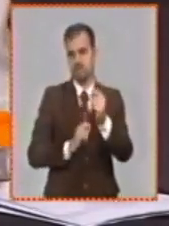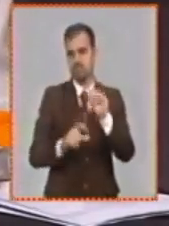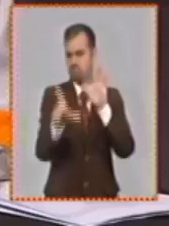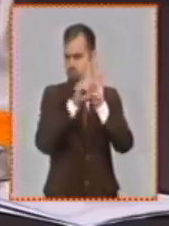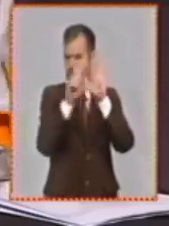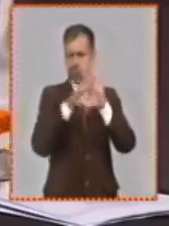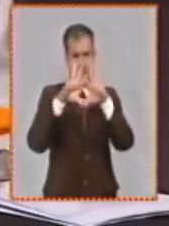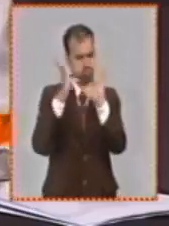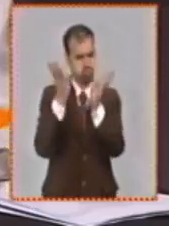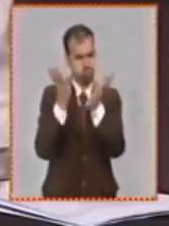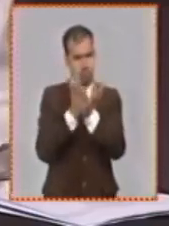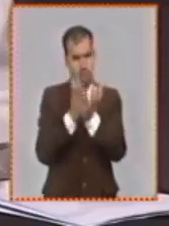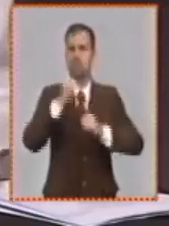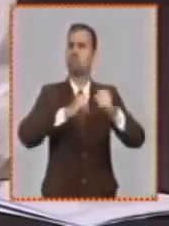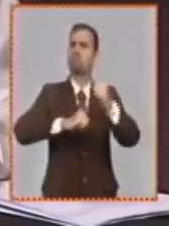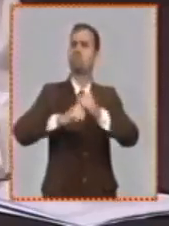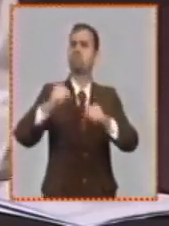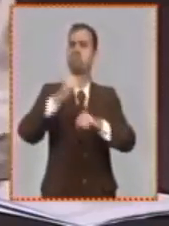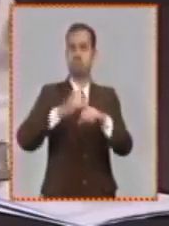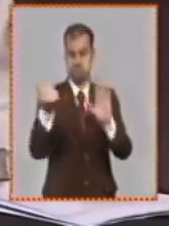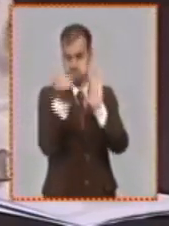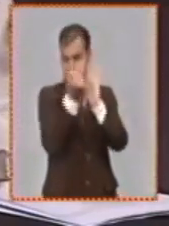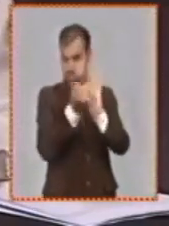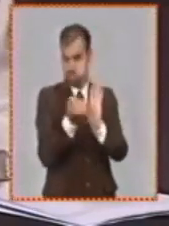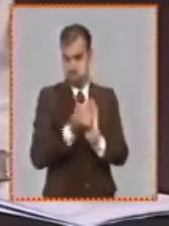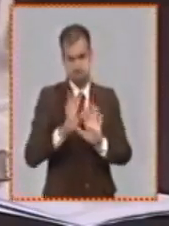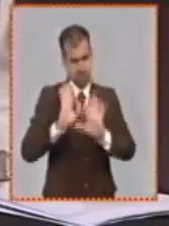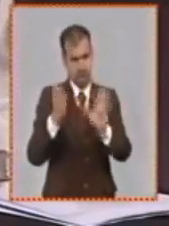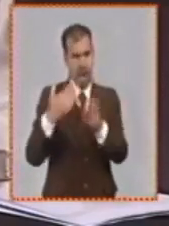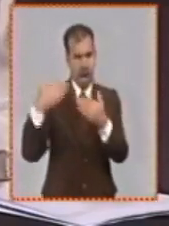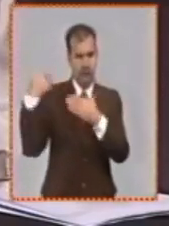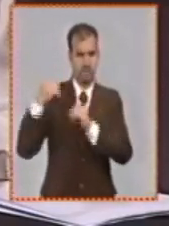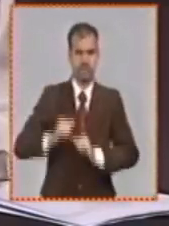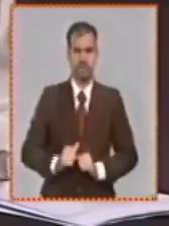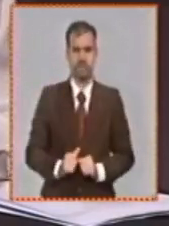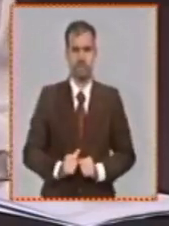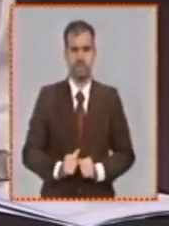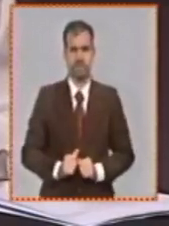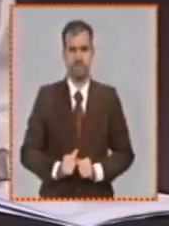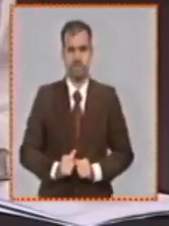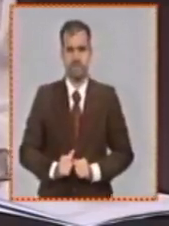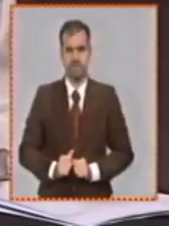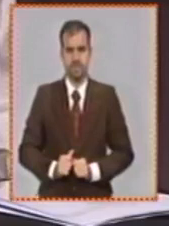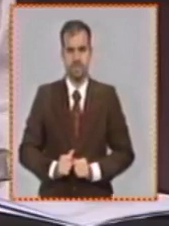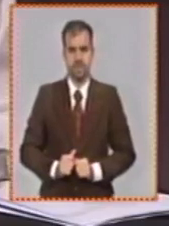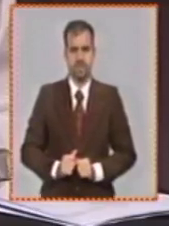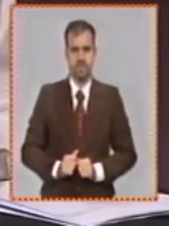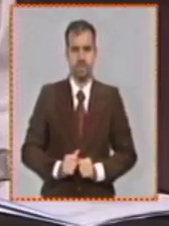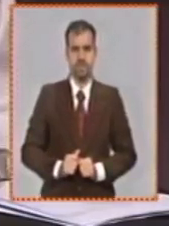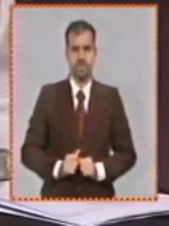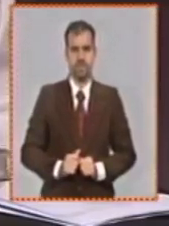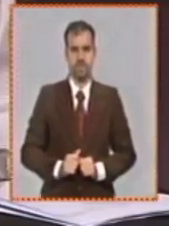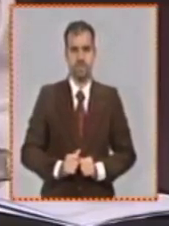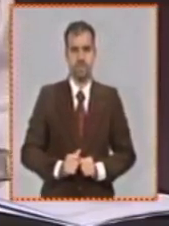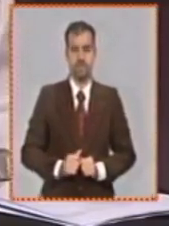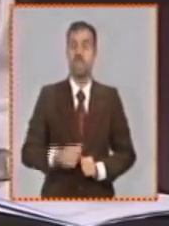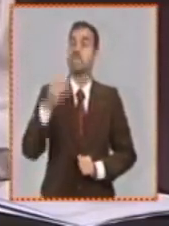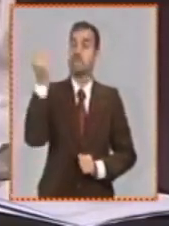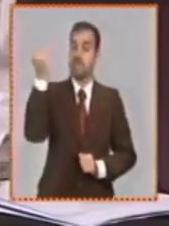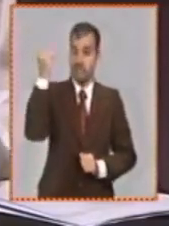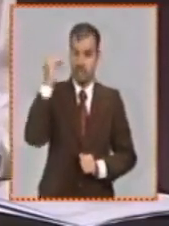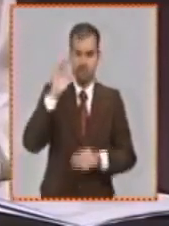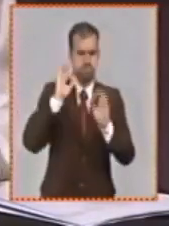estructura de aprobación de los mismos, lo que es anterior a este proceso. Ahora, tiene una trascendencia fundamental, tiene una